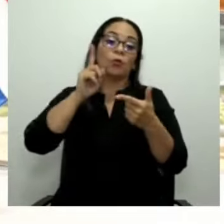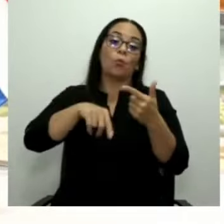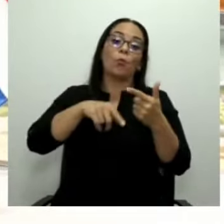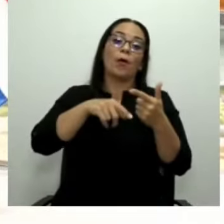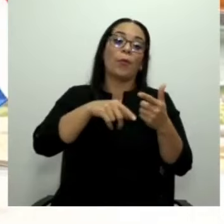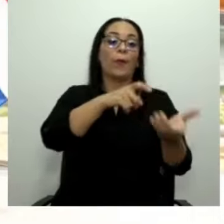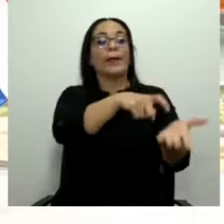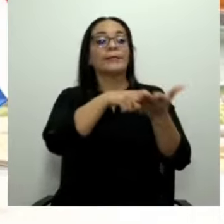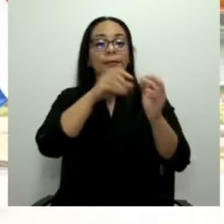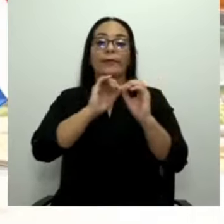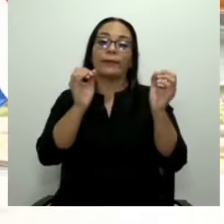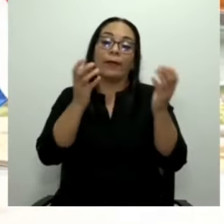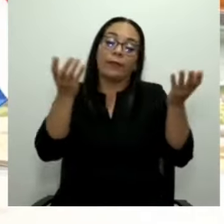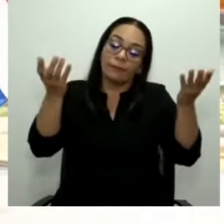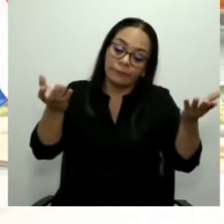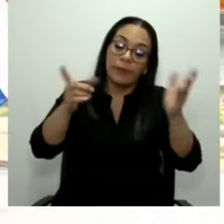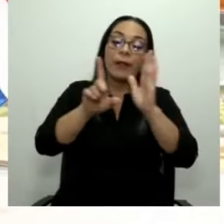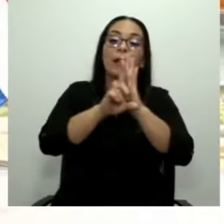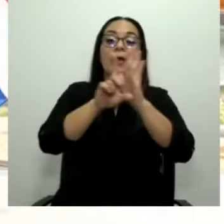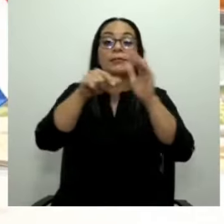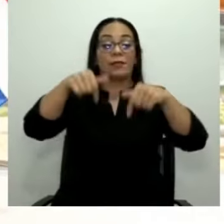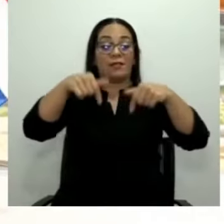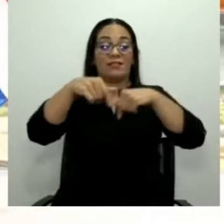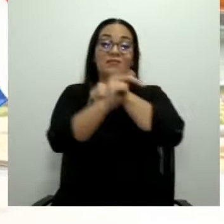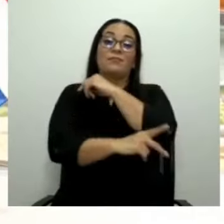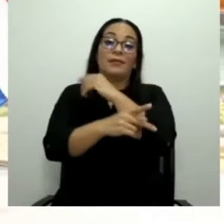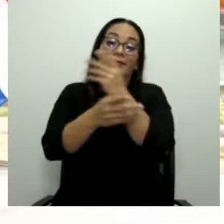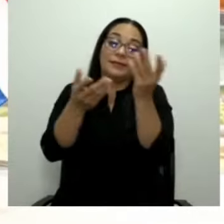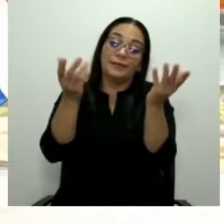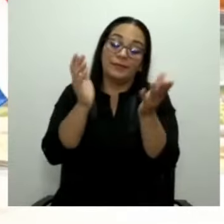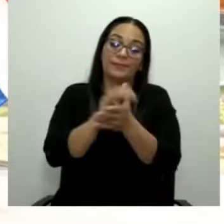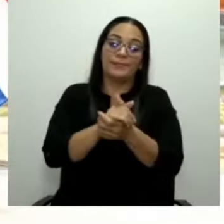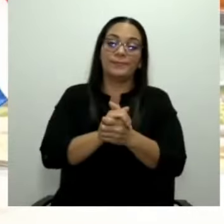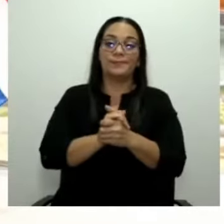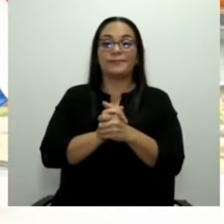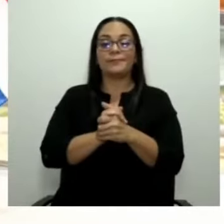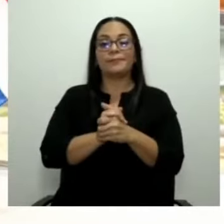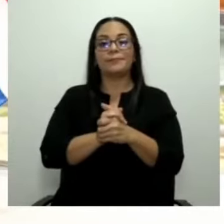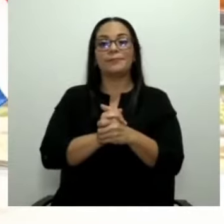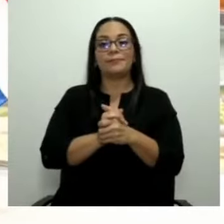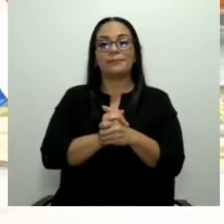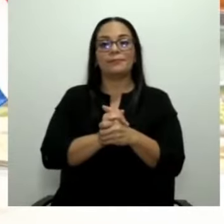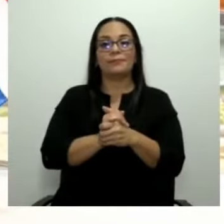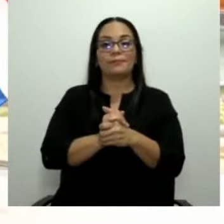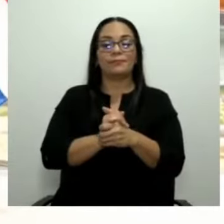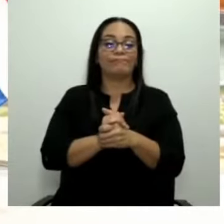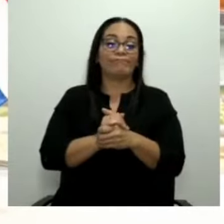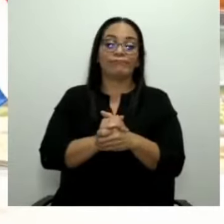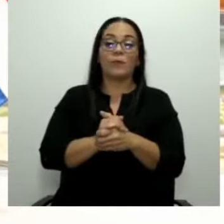las leyes de este país crean islas de impunidad